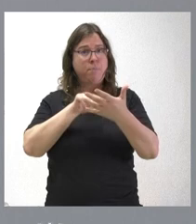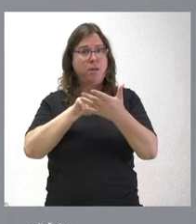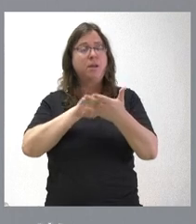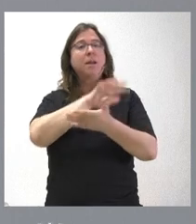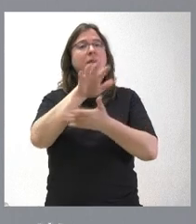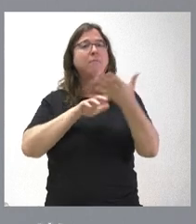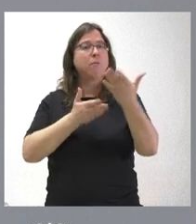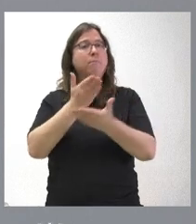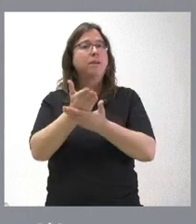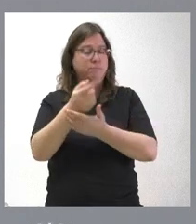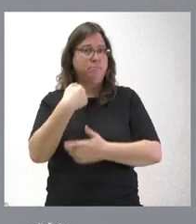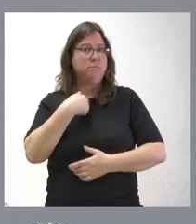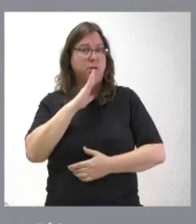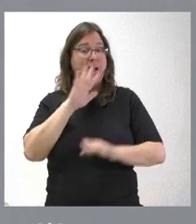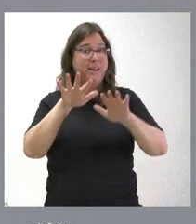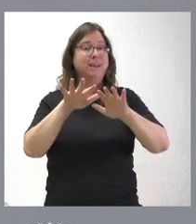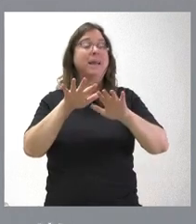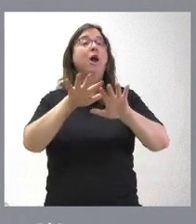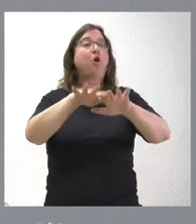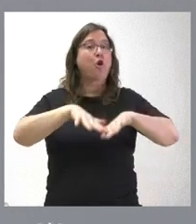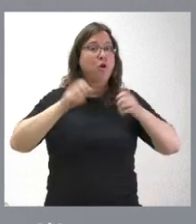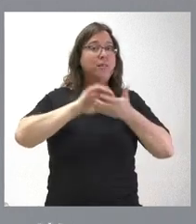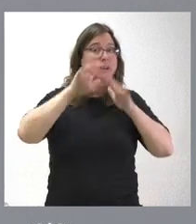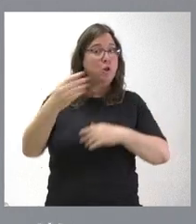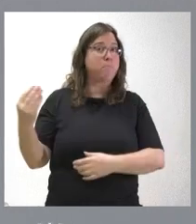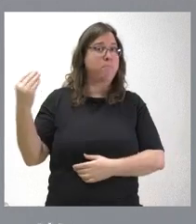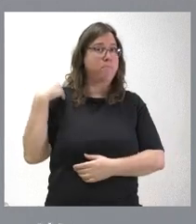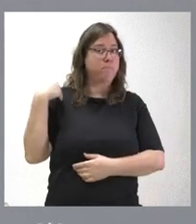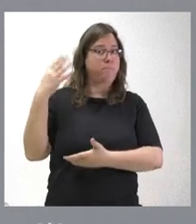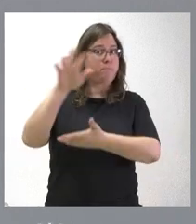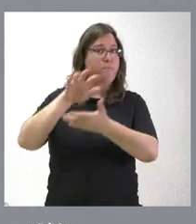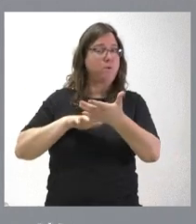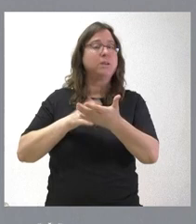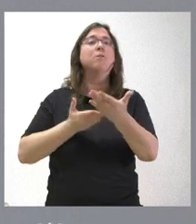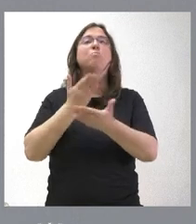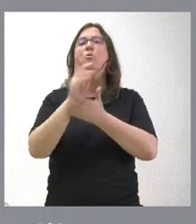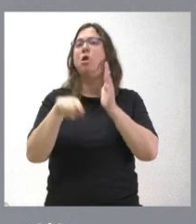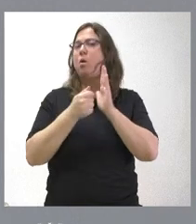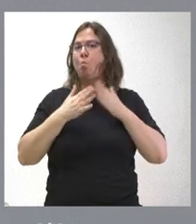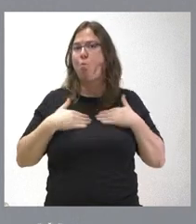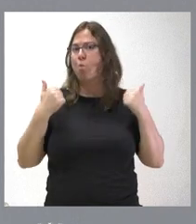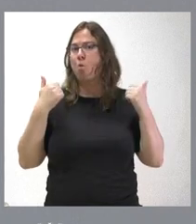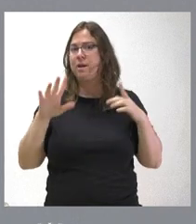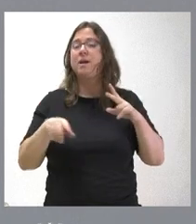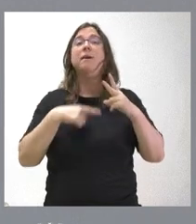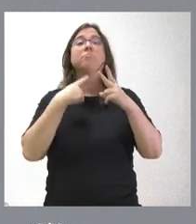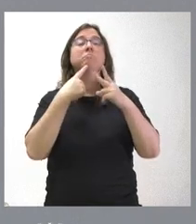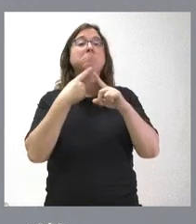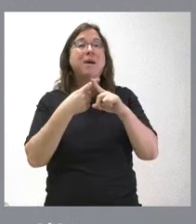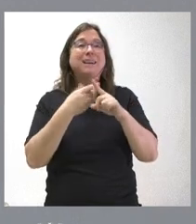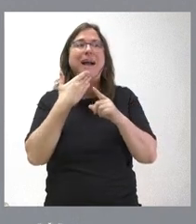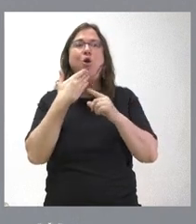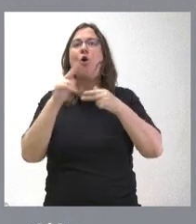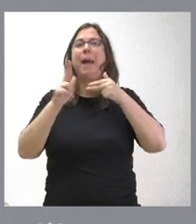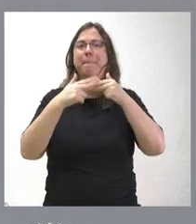pide, como usted señala, de las Cortes de Castilla y a la Junta ante cualquier proposición de ley y también ante cualquier enmienda